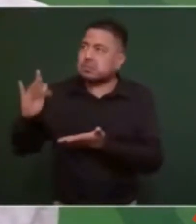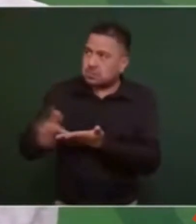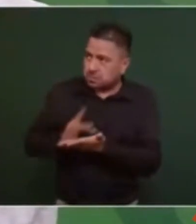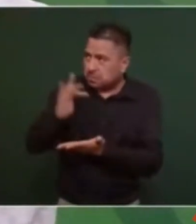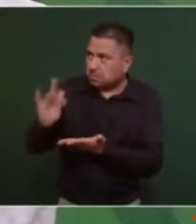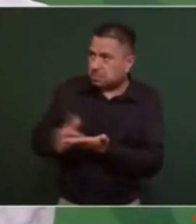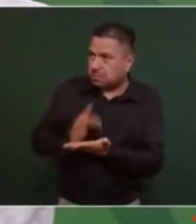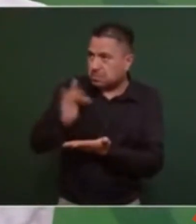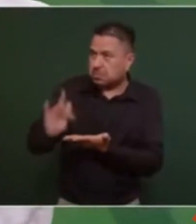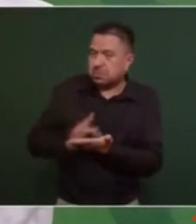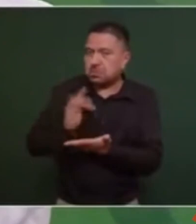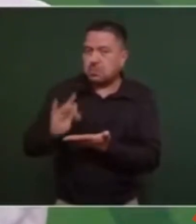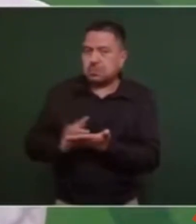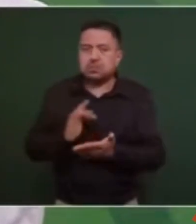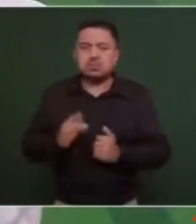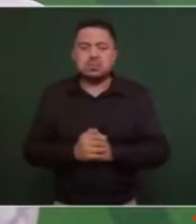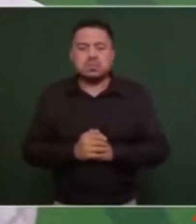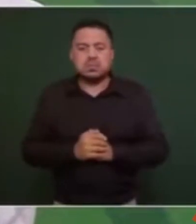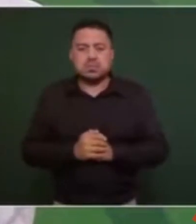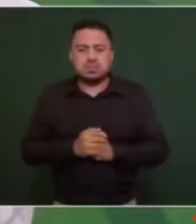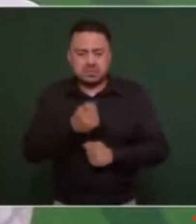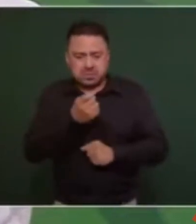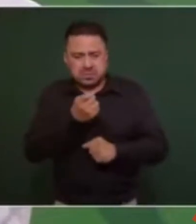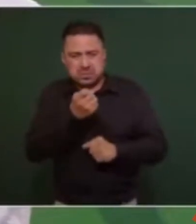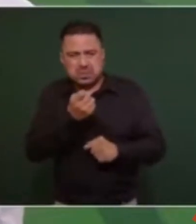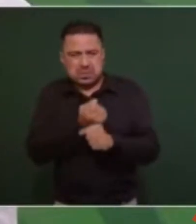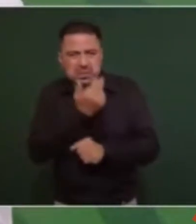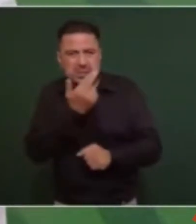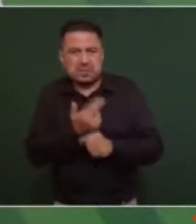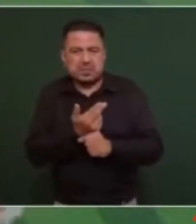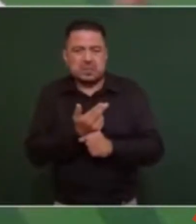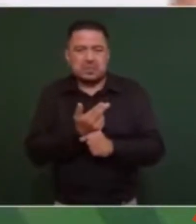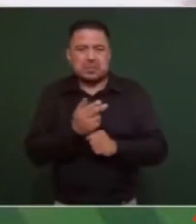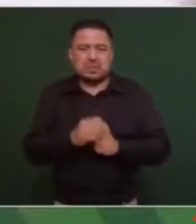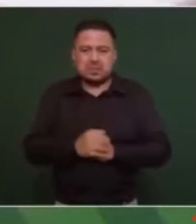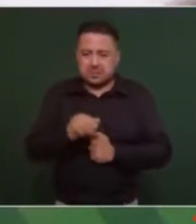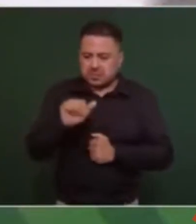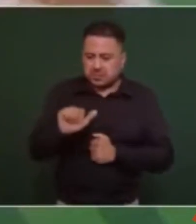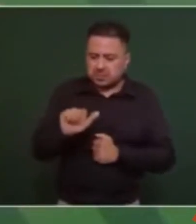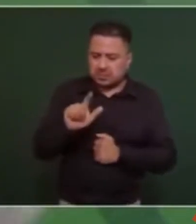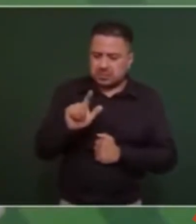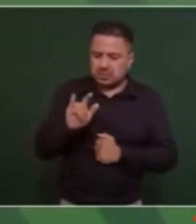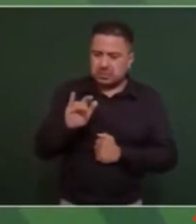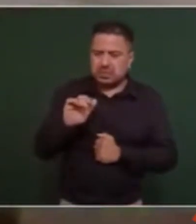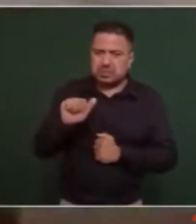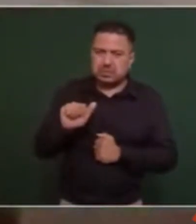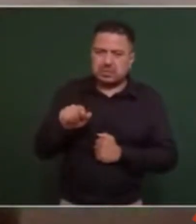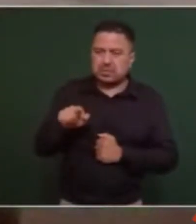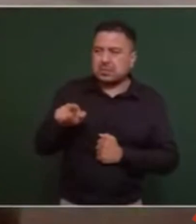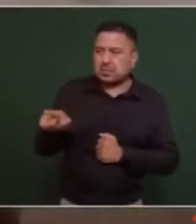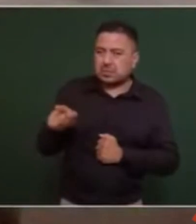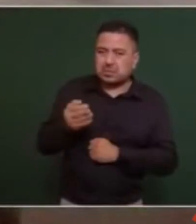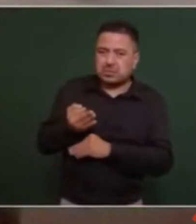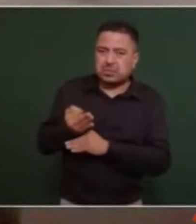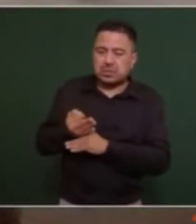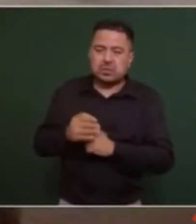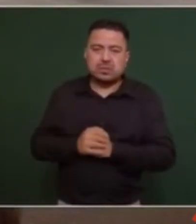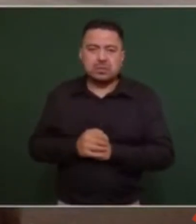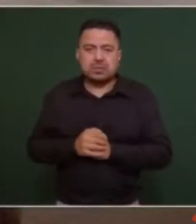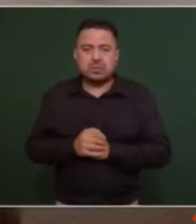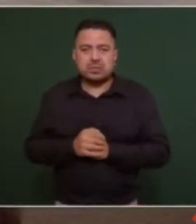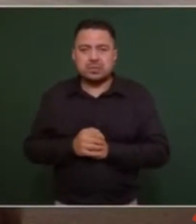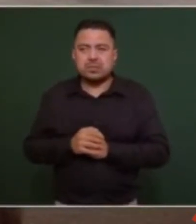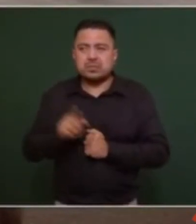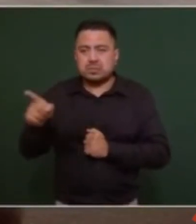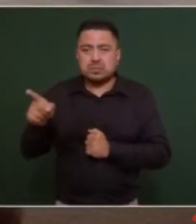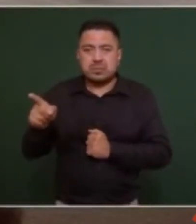y la secretaria Alicia Bárcena que está aquí va a salir